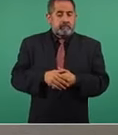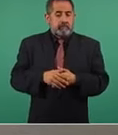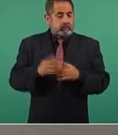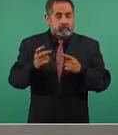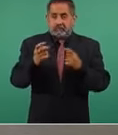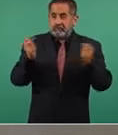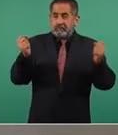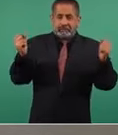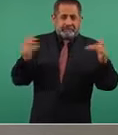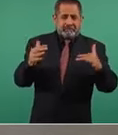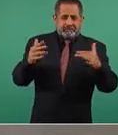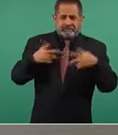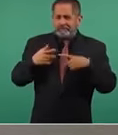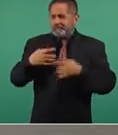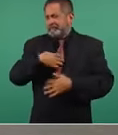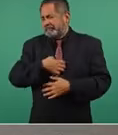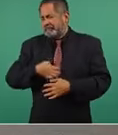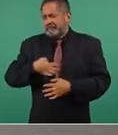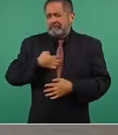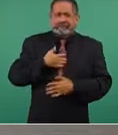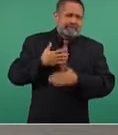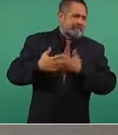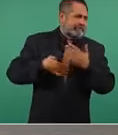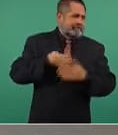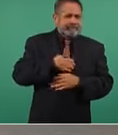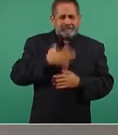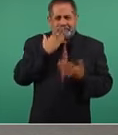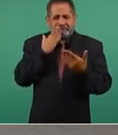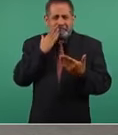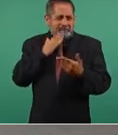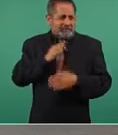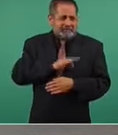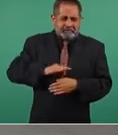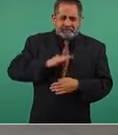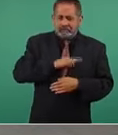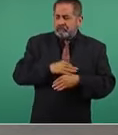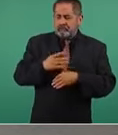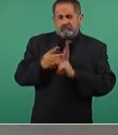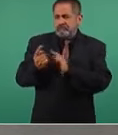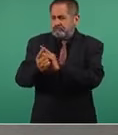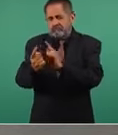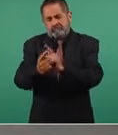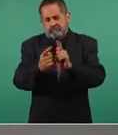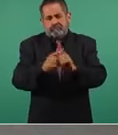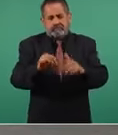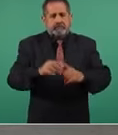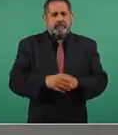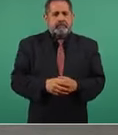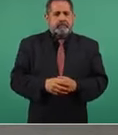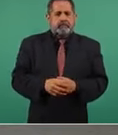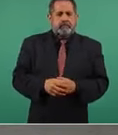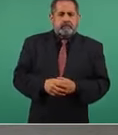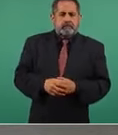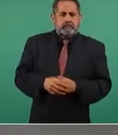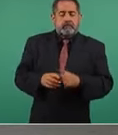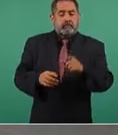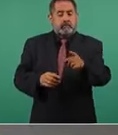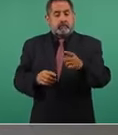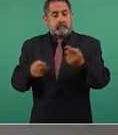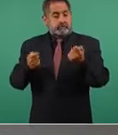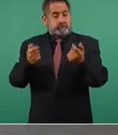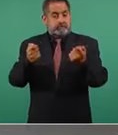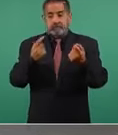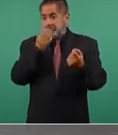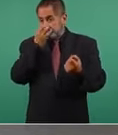esto, porque la gente está muy contenta, feliz, feliz, feliz. No fue poca